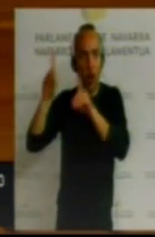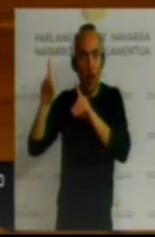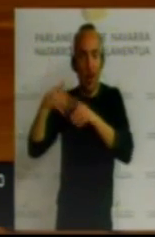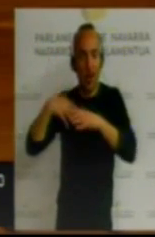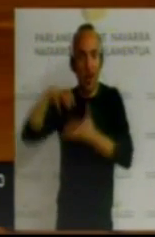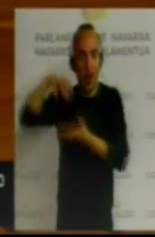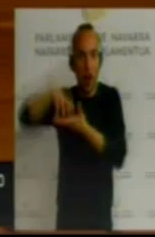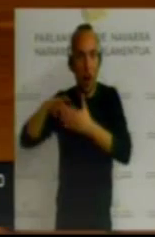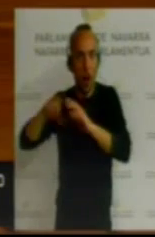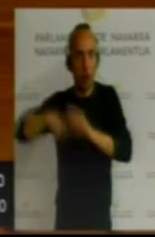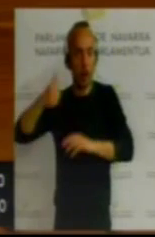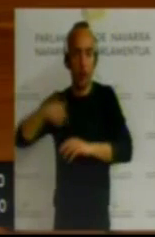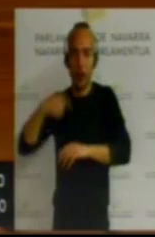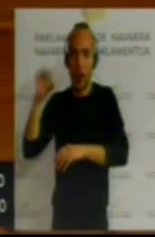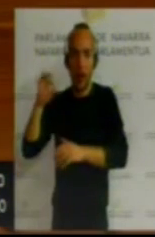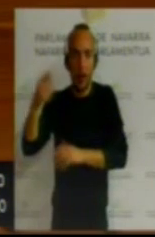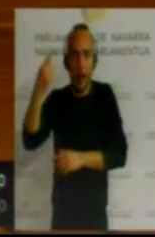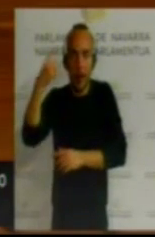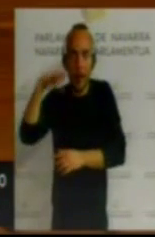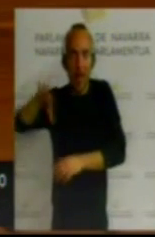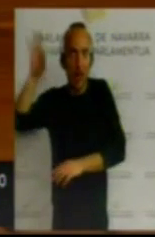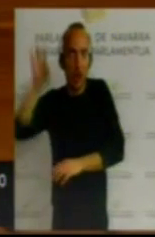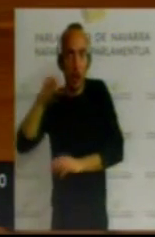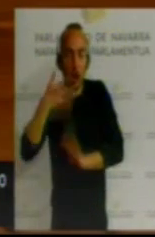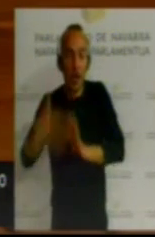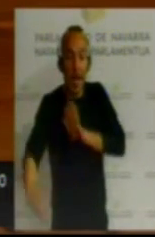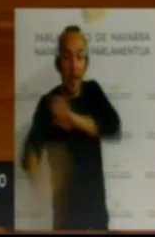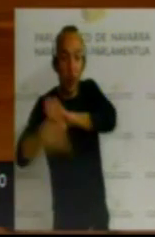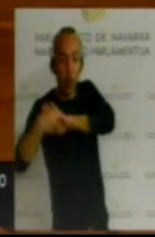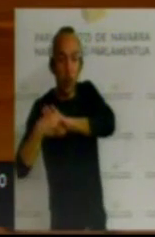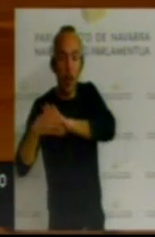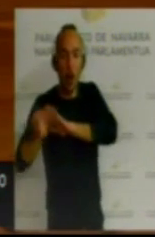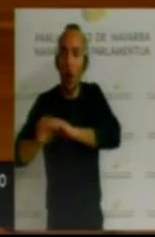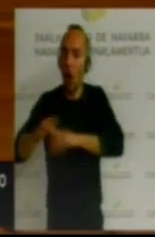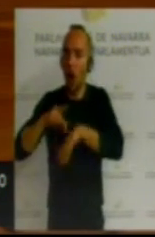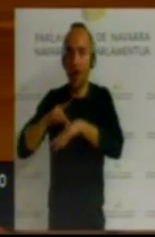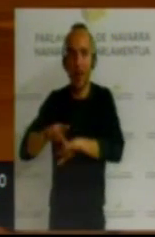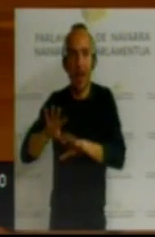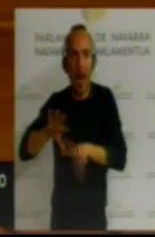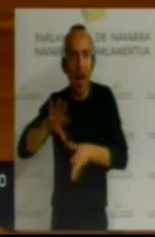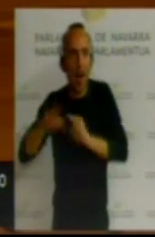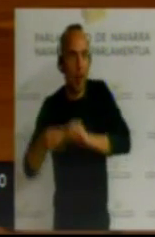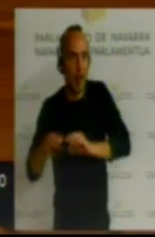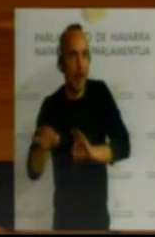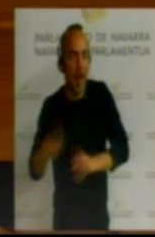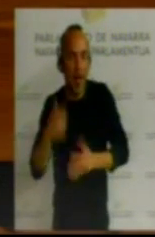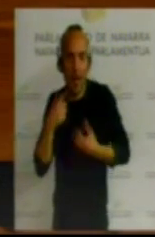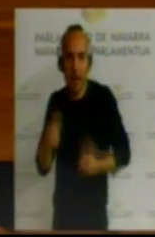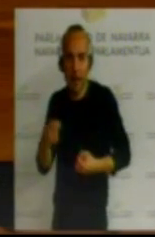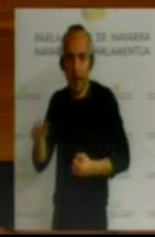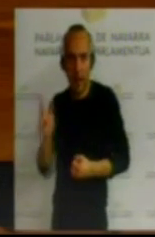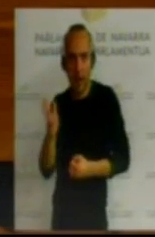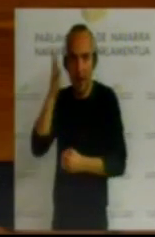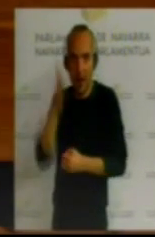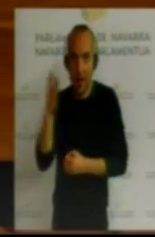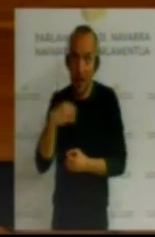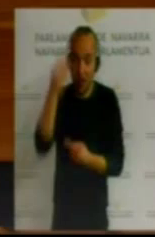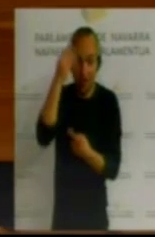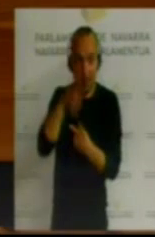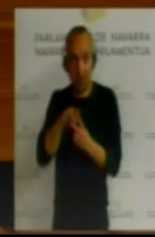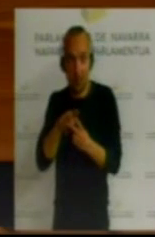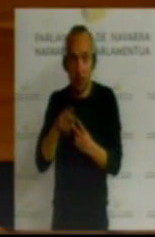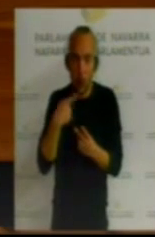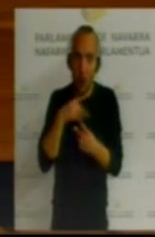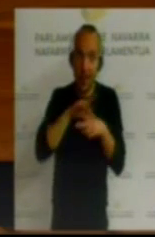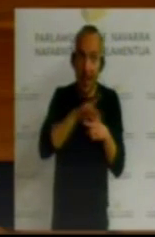complejo si incluir o hacer una guía adaptada a la realidad sanitaria de Navarra. Yo me inclinaría más, bueno, aparte